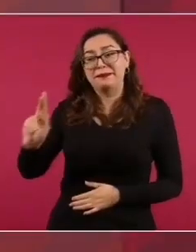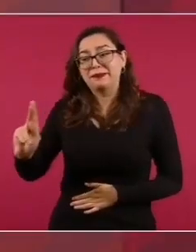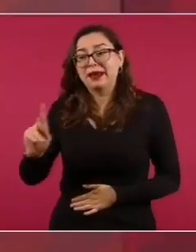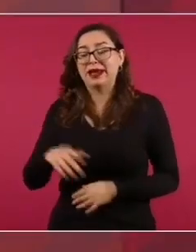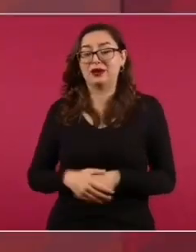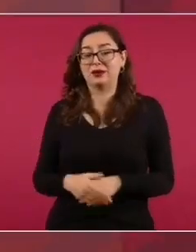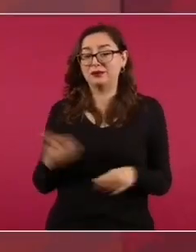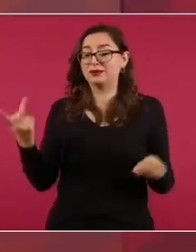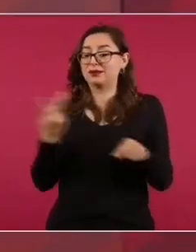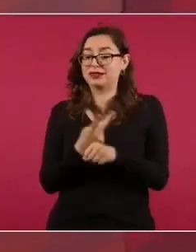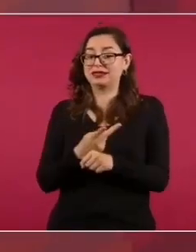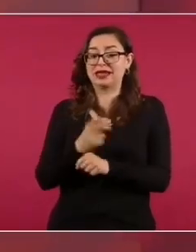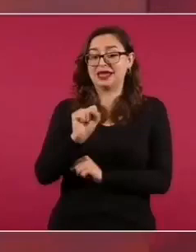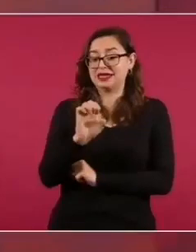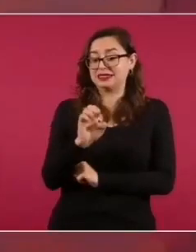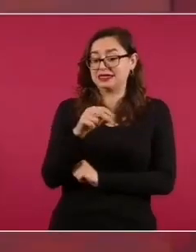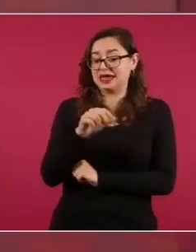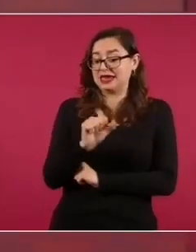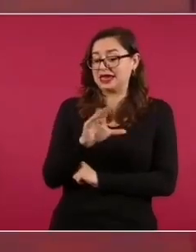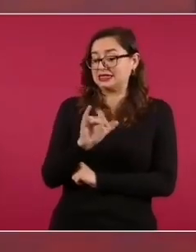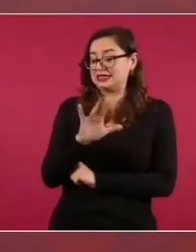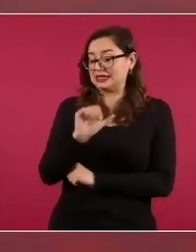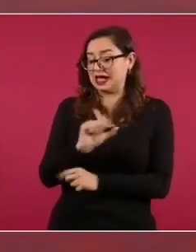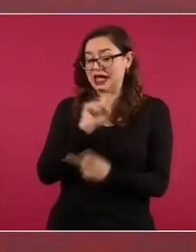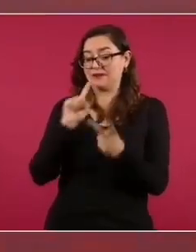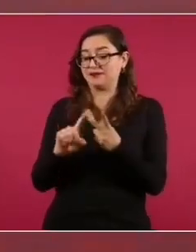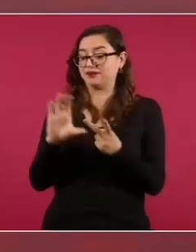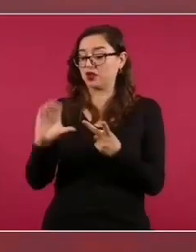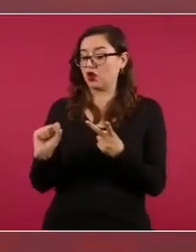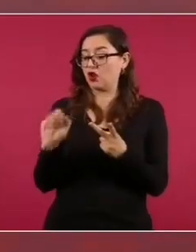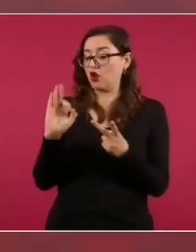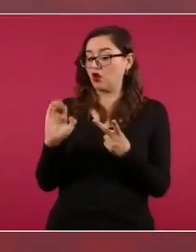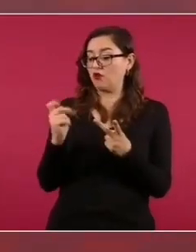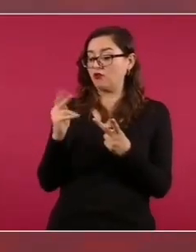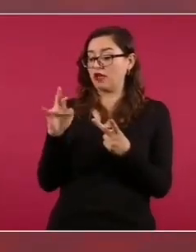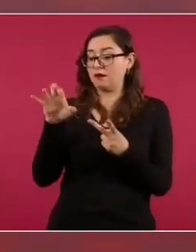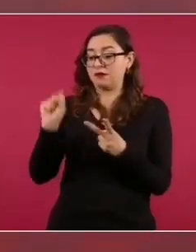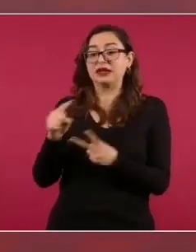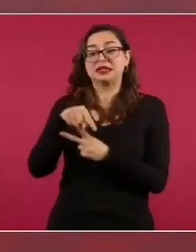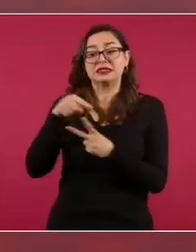Sena Sica y Coffey Price se usaban